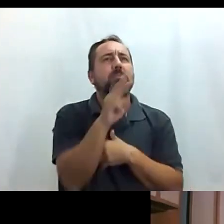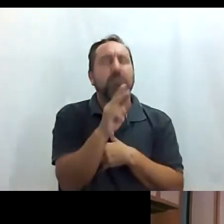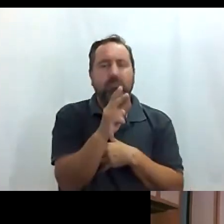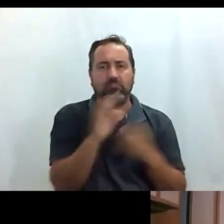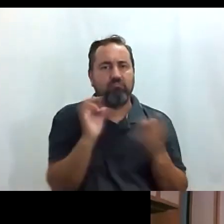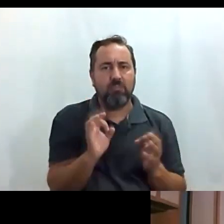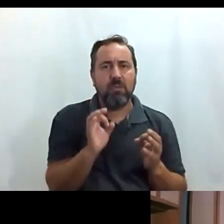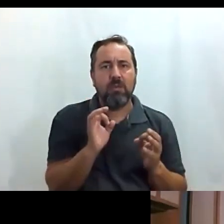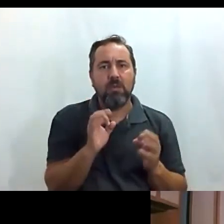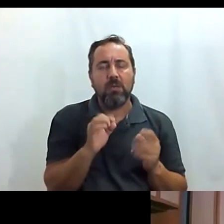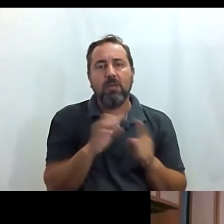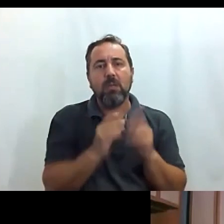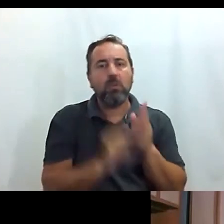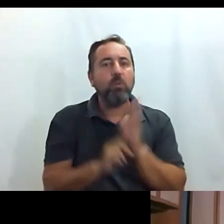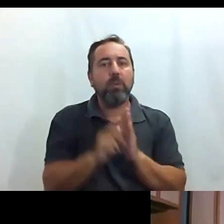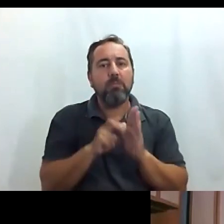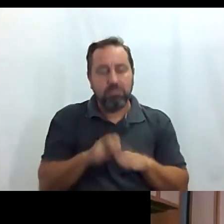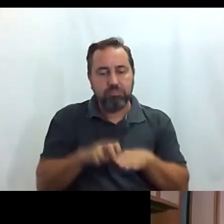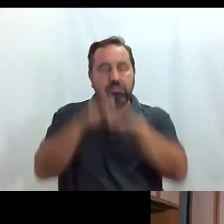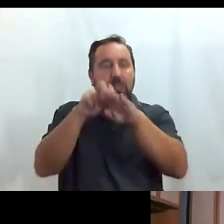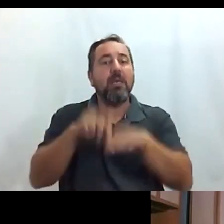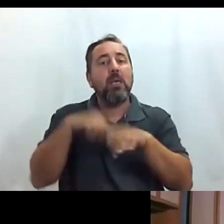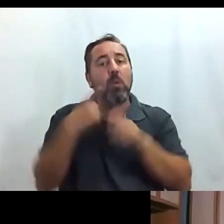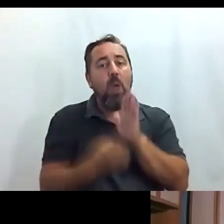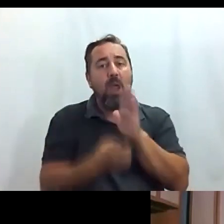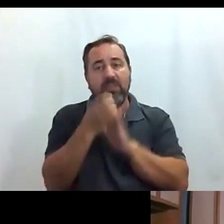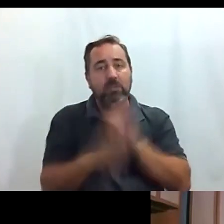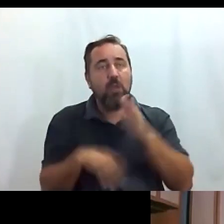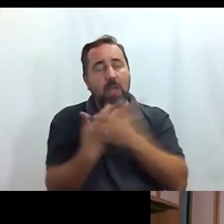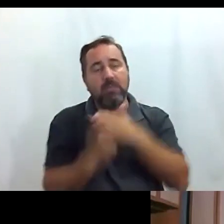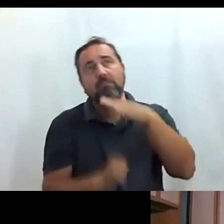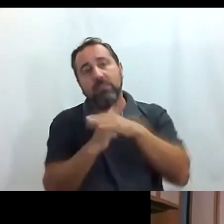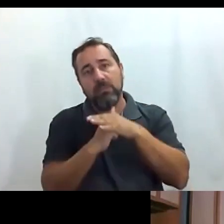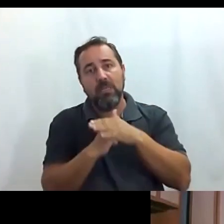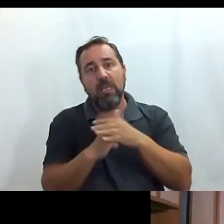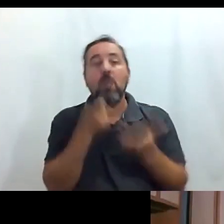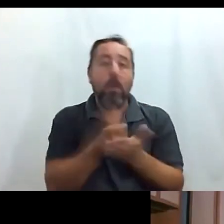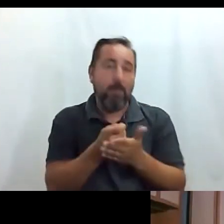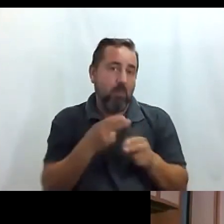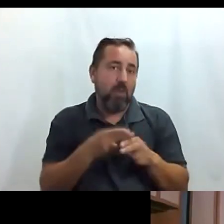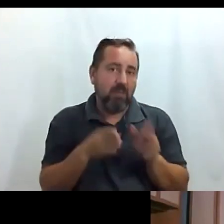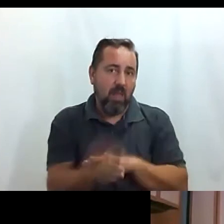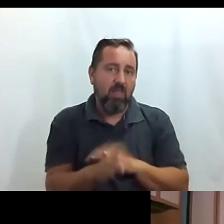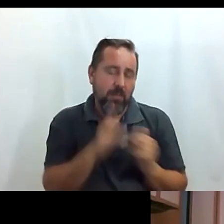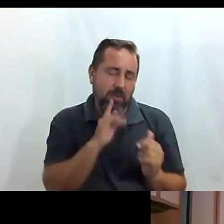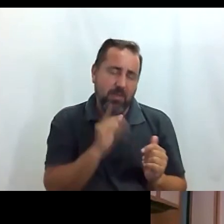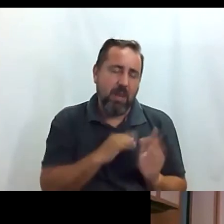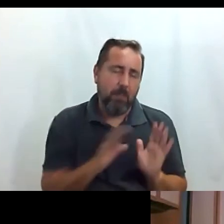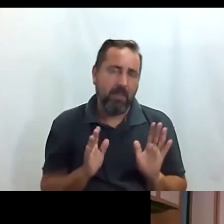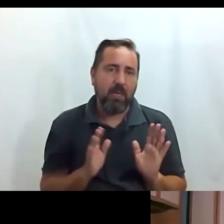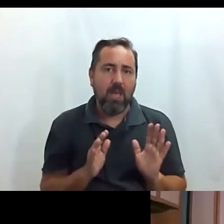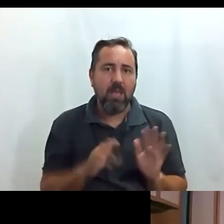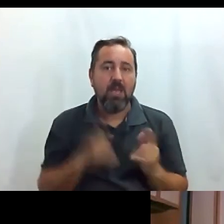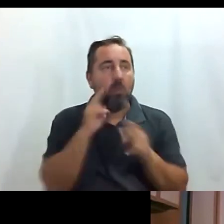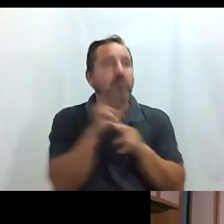mediante un salva escaleras y luego coger un ascensor que te suba la azotea hay que pagar la entrada pero merece la pena y hay